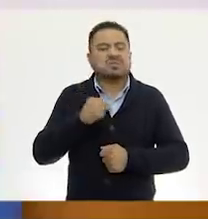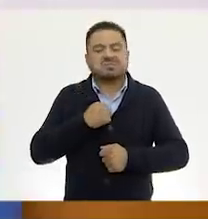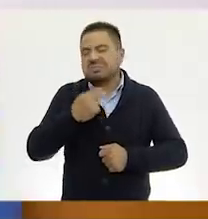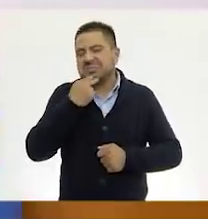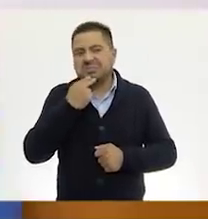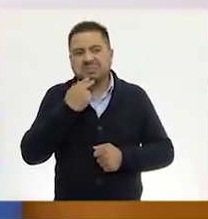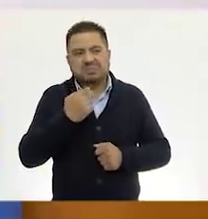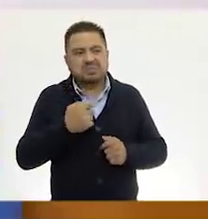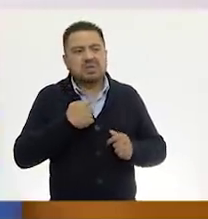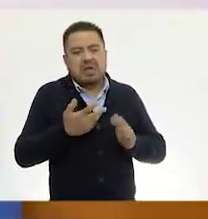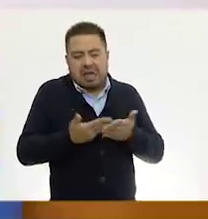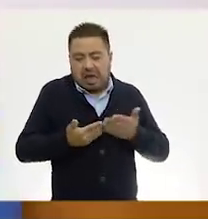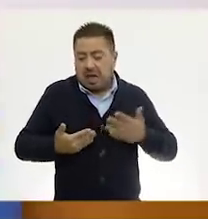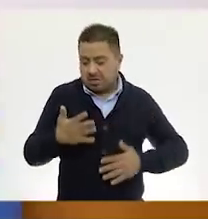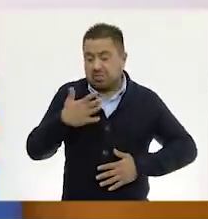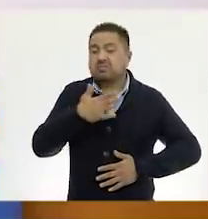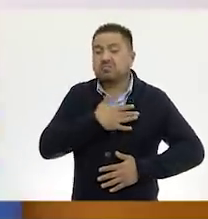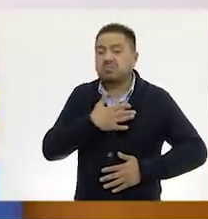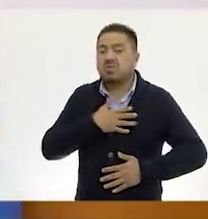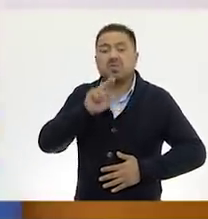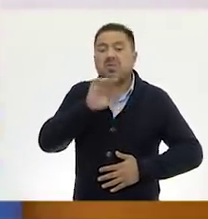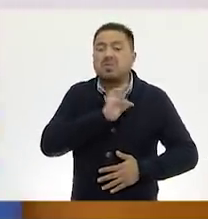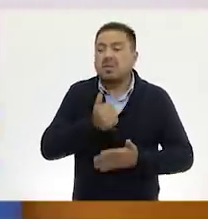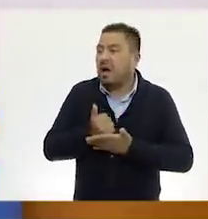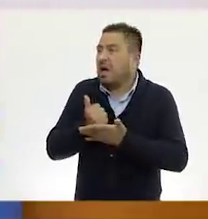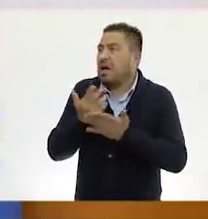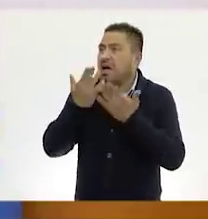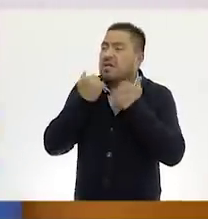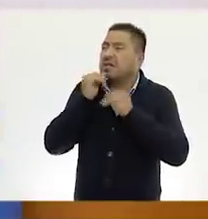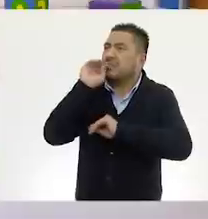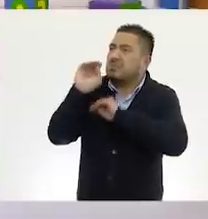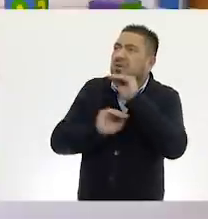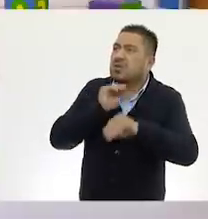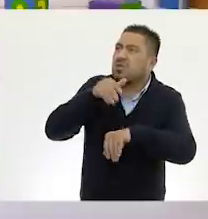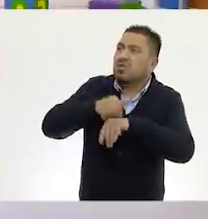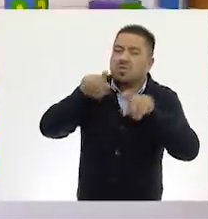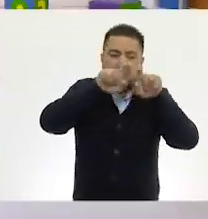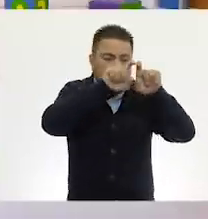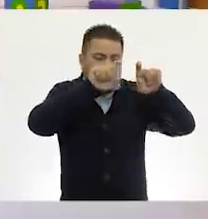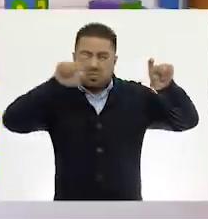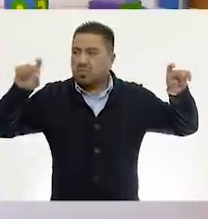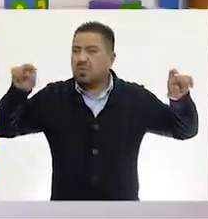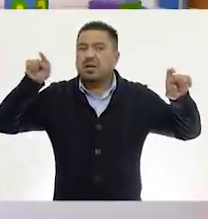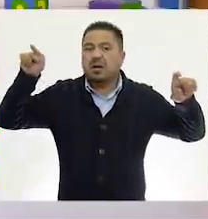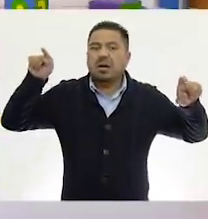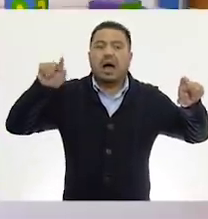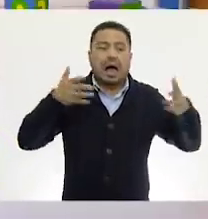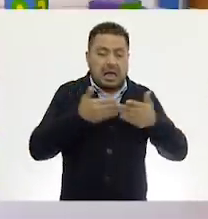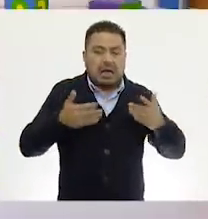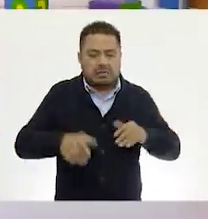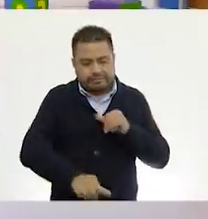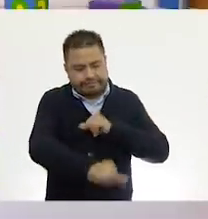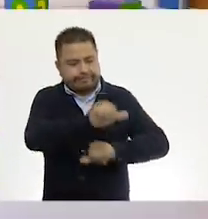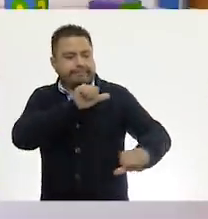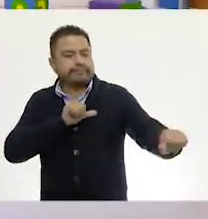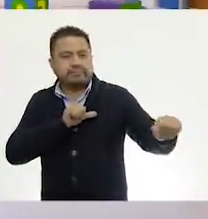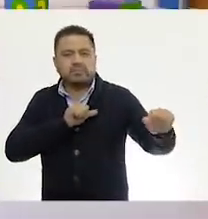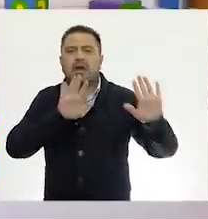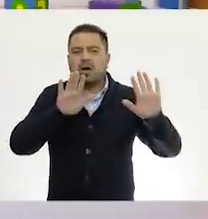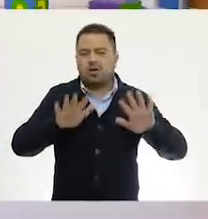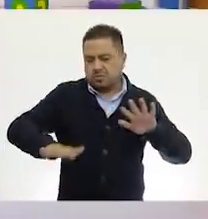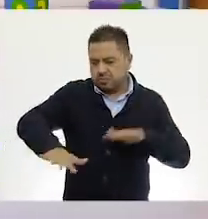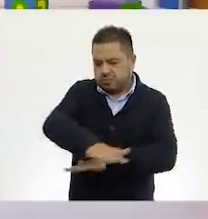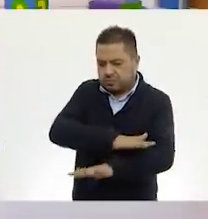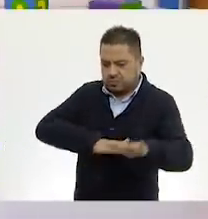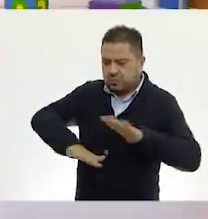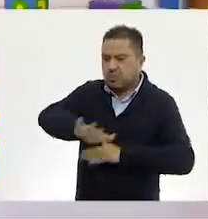sirve. Entonces, en mi turno, no pude ayudar en nada a construir nuestra cantidad. Te corresponde. Muy bien. ¿Vuelvo a revolver